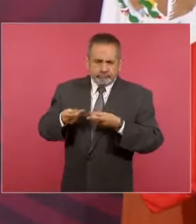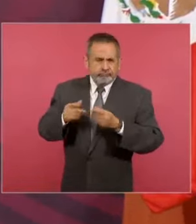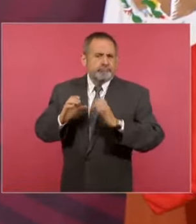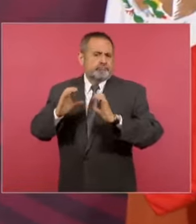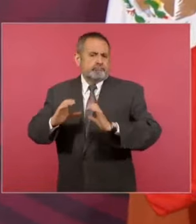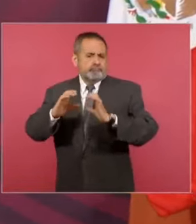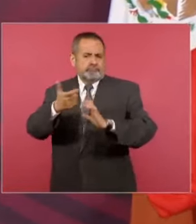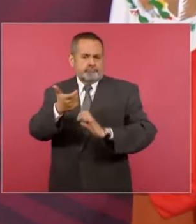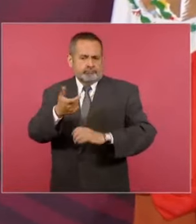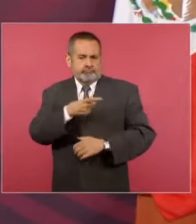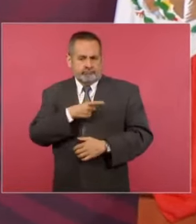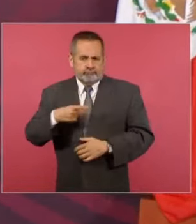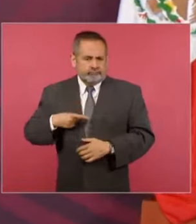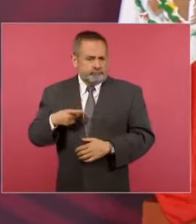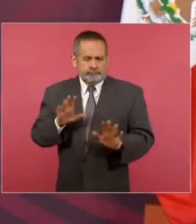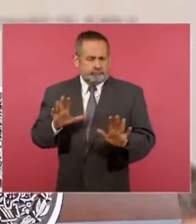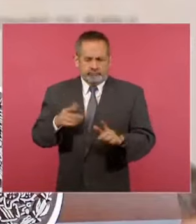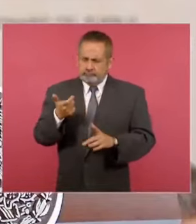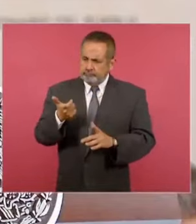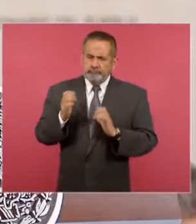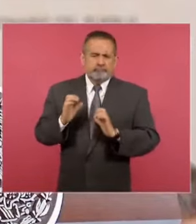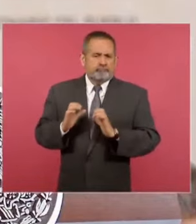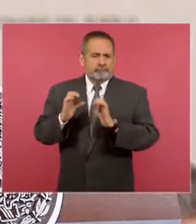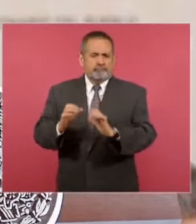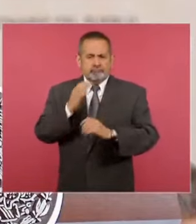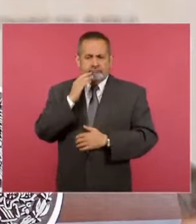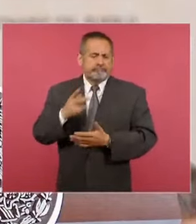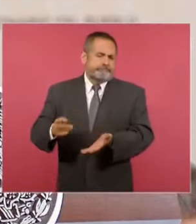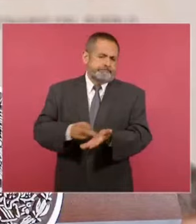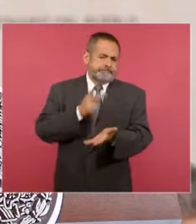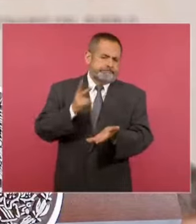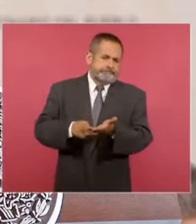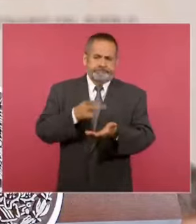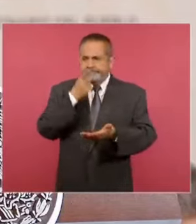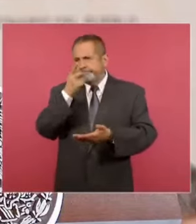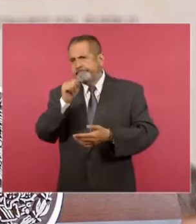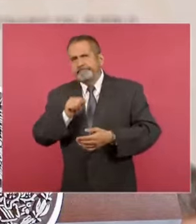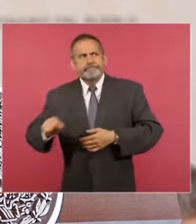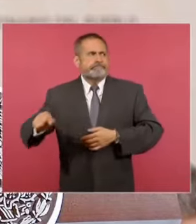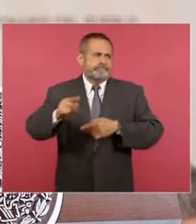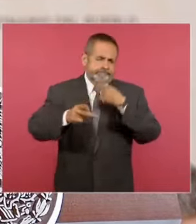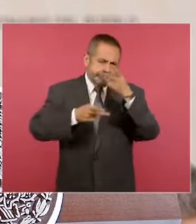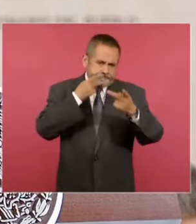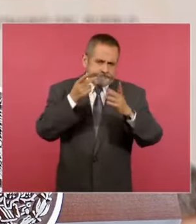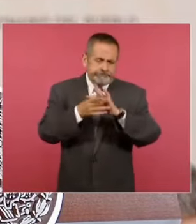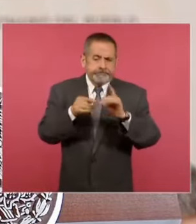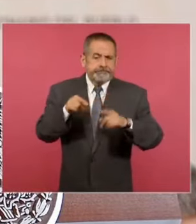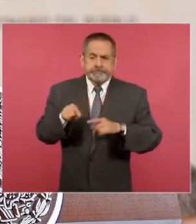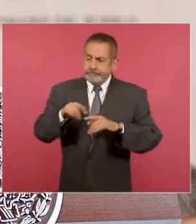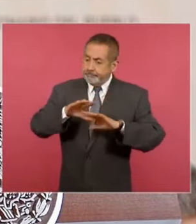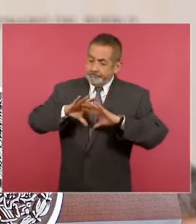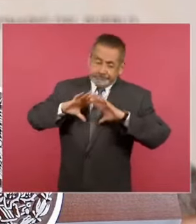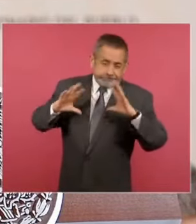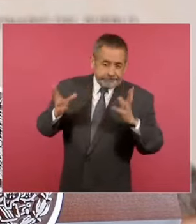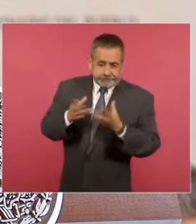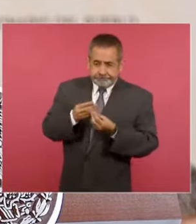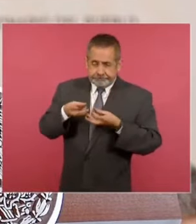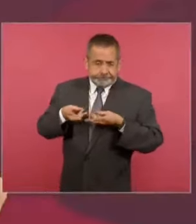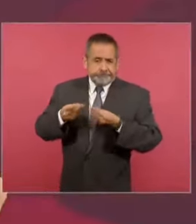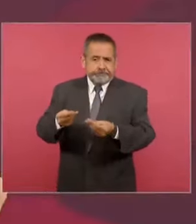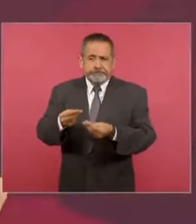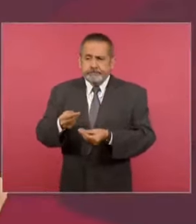sanas. Sabemos aquí, lo hemos dicho en varias ocasiones, que todo esto se ha